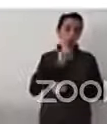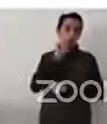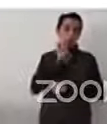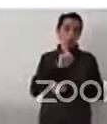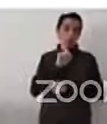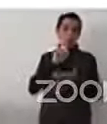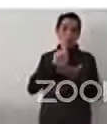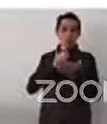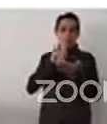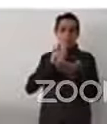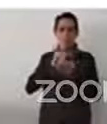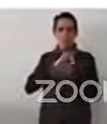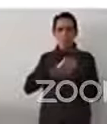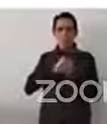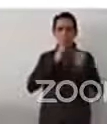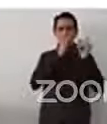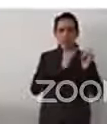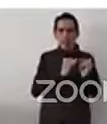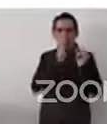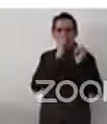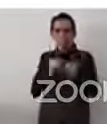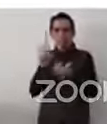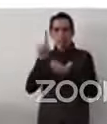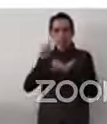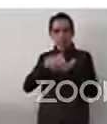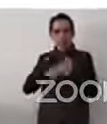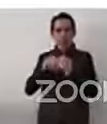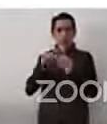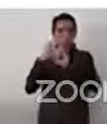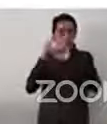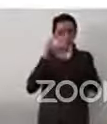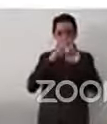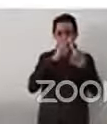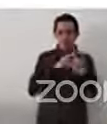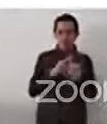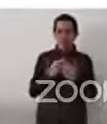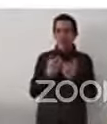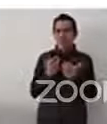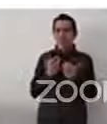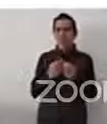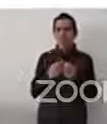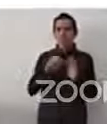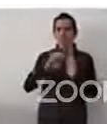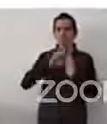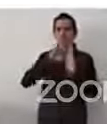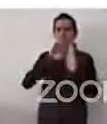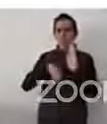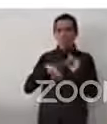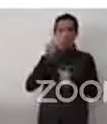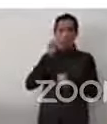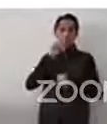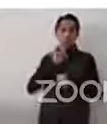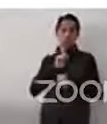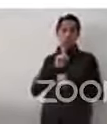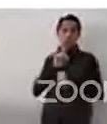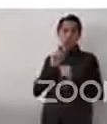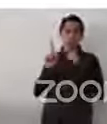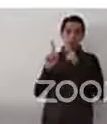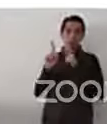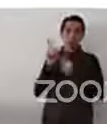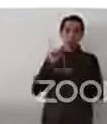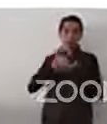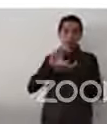cuatro identidades. Por ejemplo, una mujer con discapacidad indígena tiene